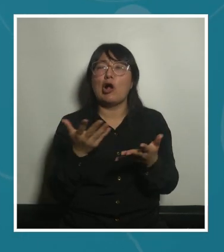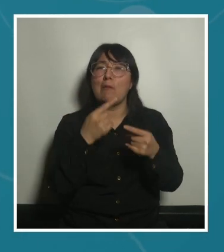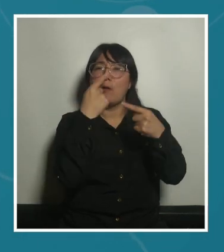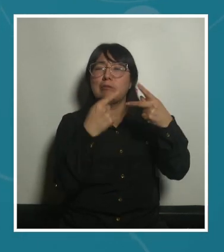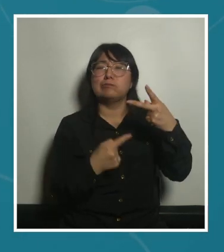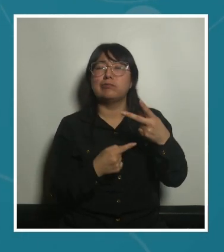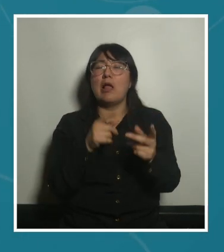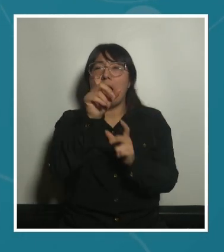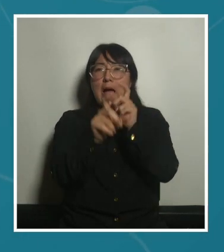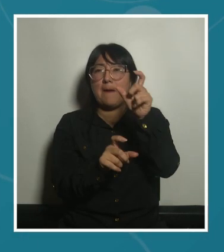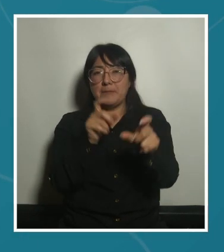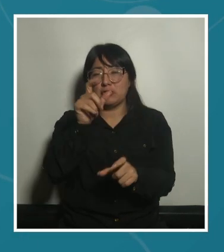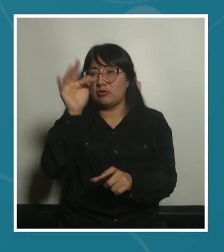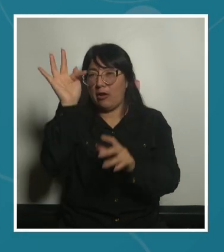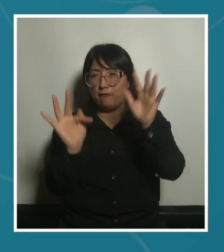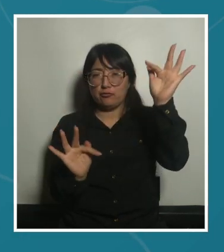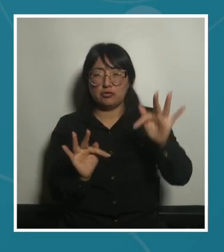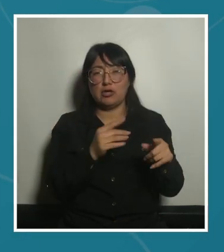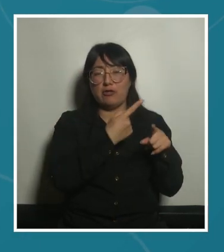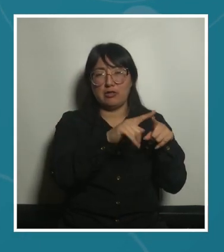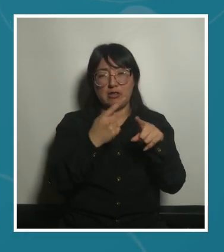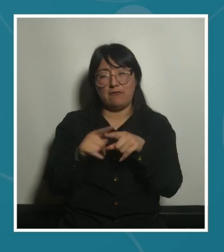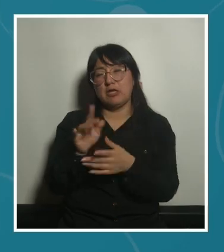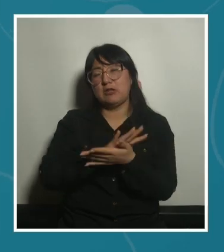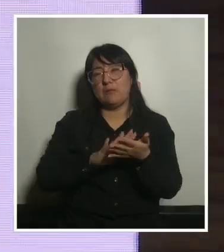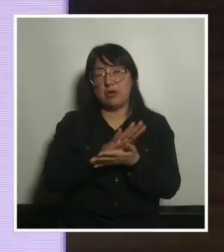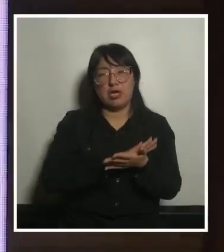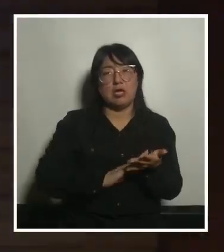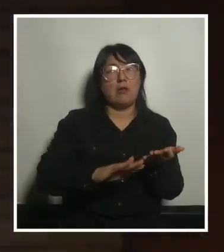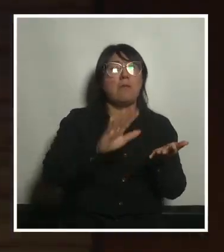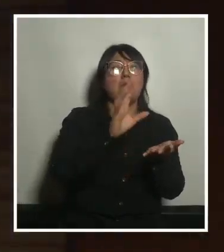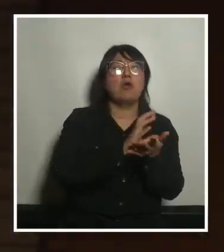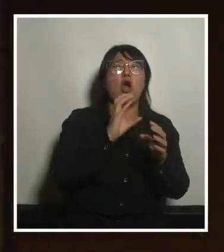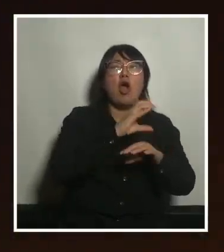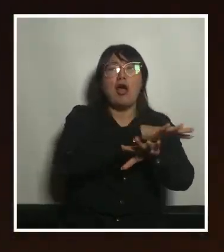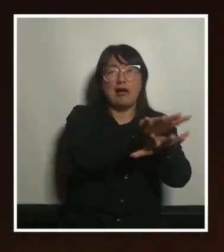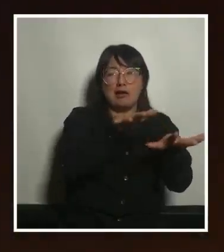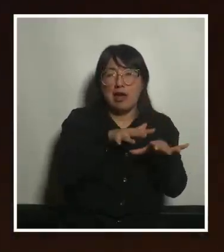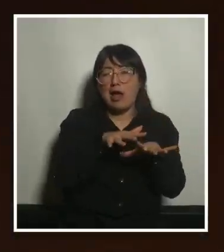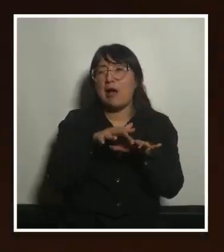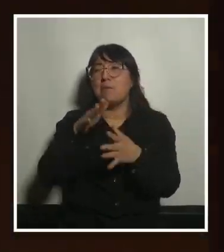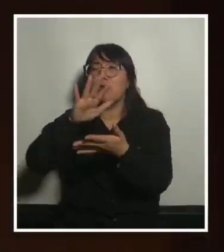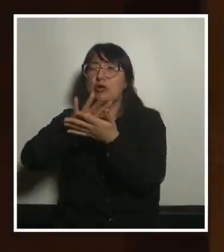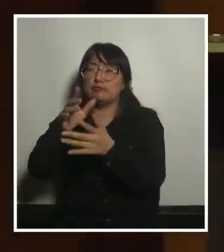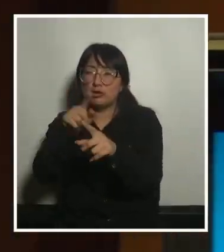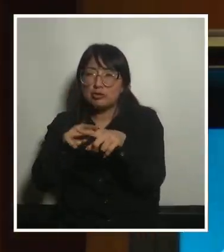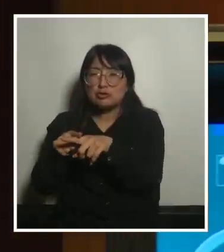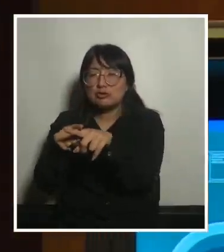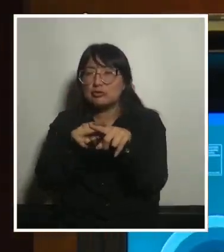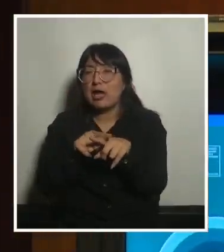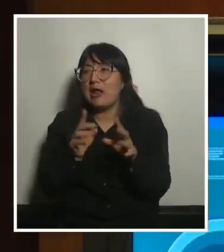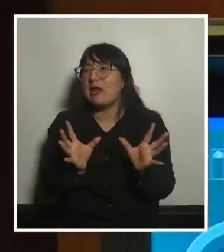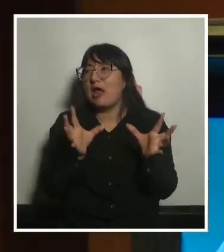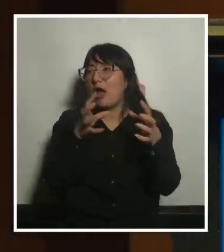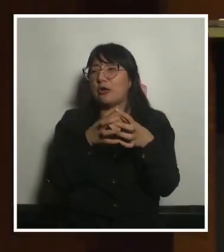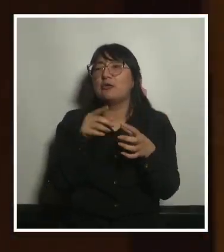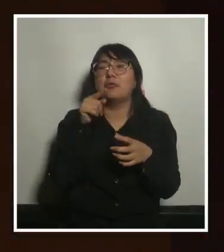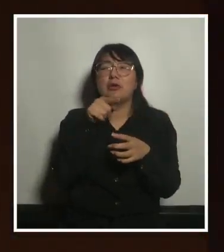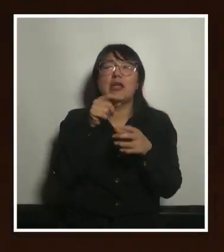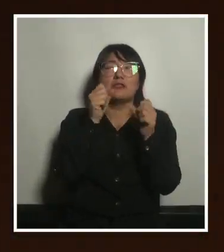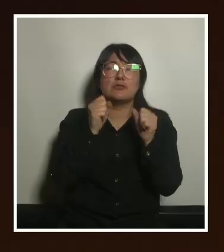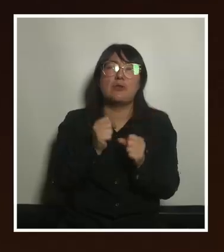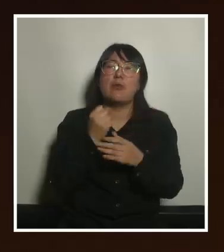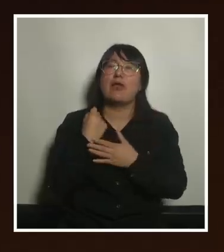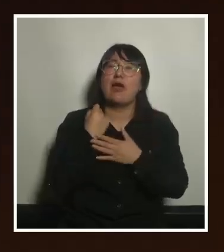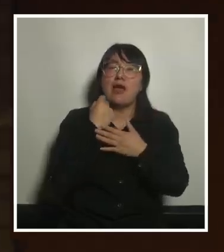personal técnico de diferentes ámbitos de urbanismo sanidad servicios sociales o a colectivos sociales y que es útil para municipios de diferentes